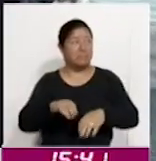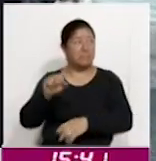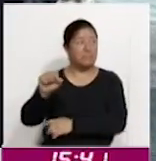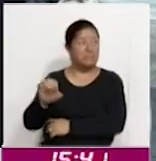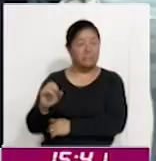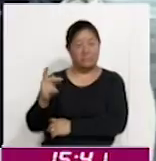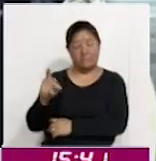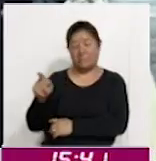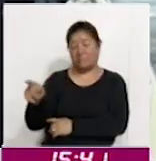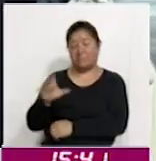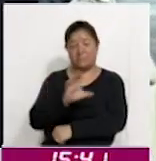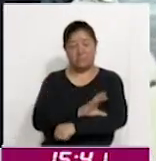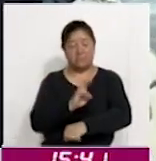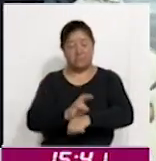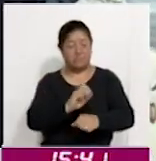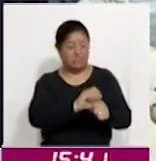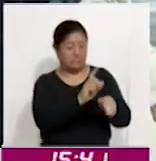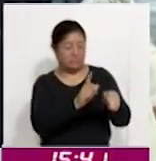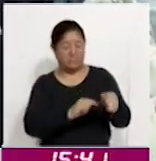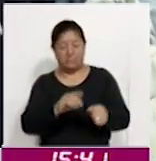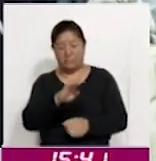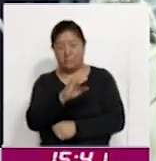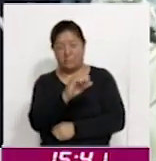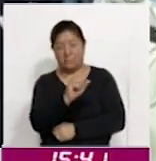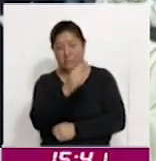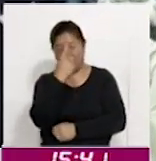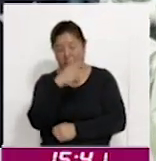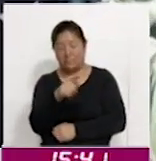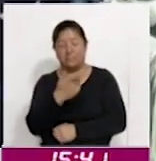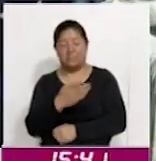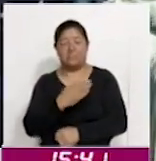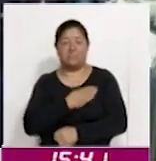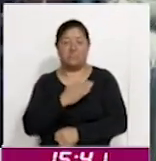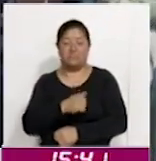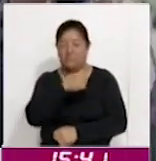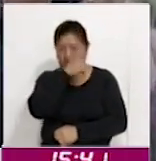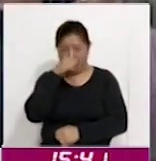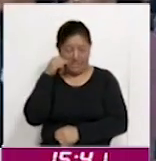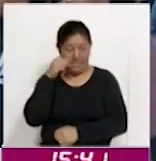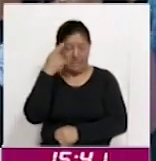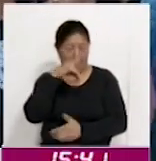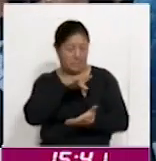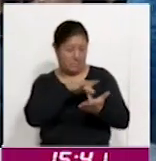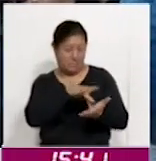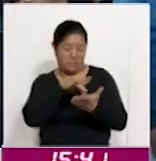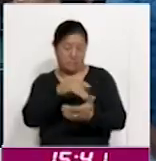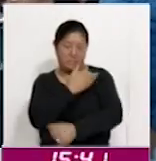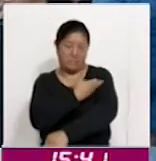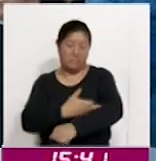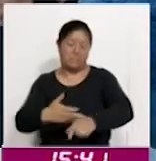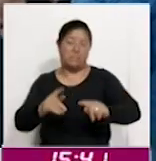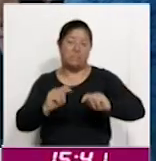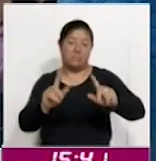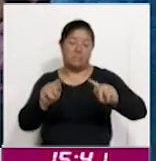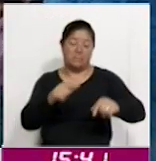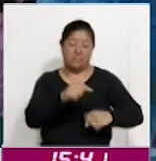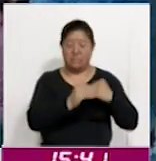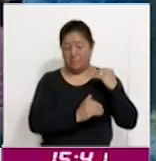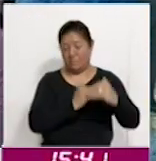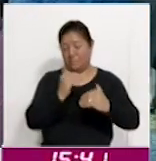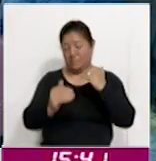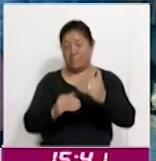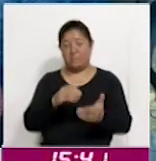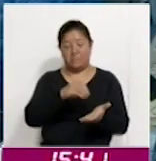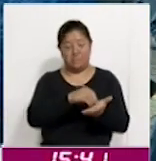y la Coordinación Nacional de Becas para el Bienestar Benito Juárez, para apoyar a las familias tlaxcaltecas en el proceso